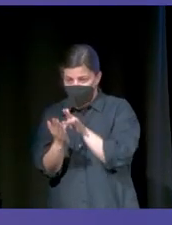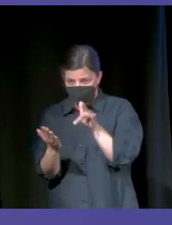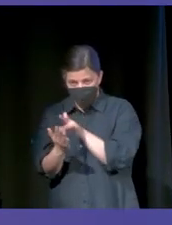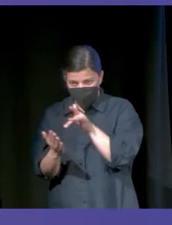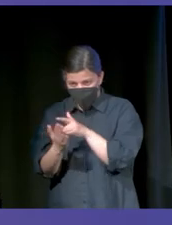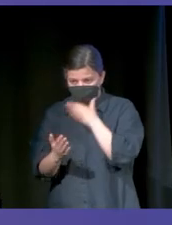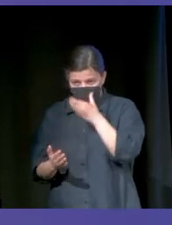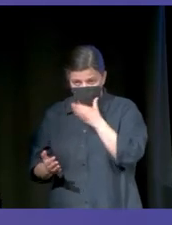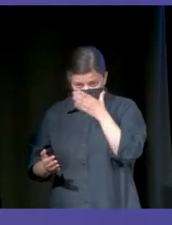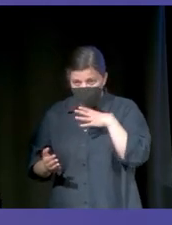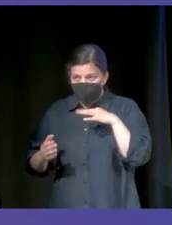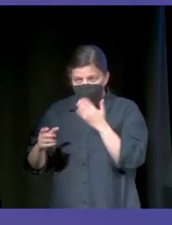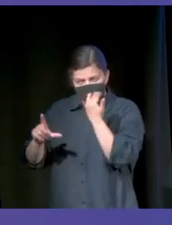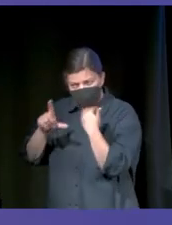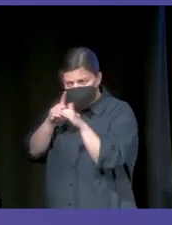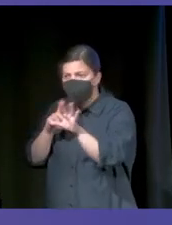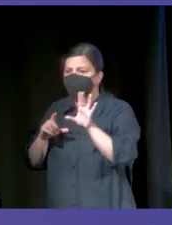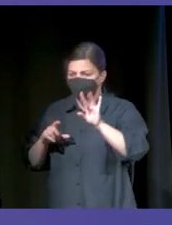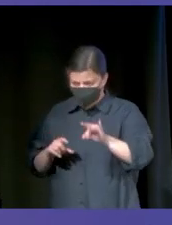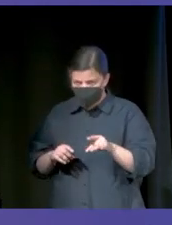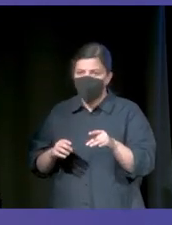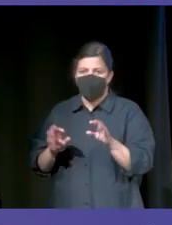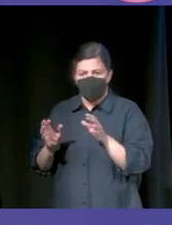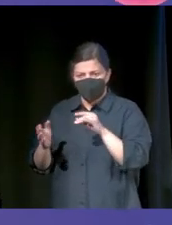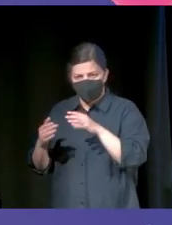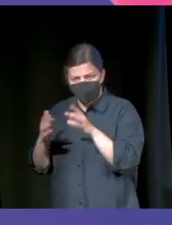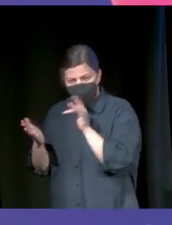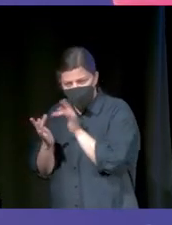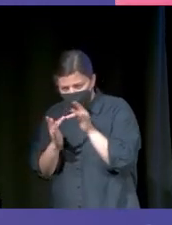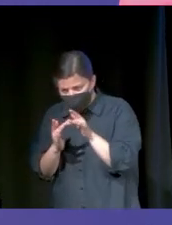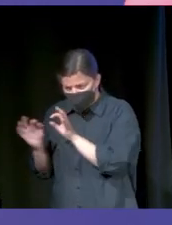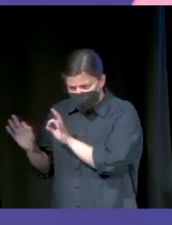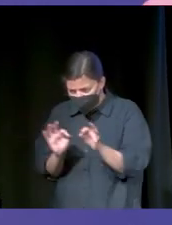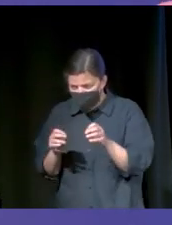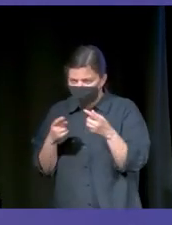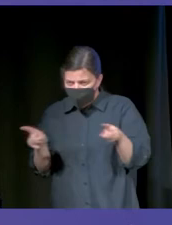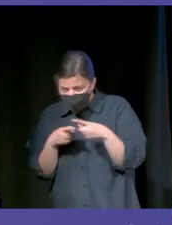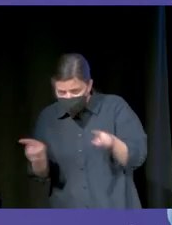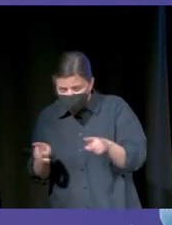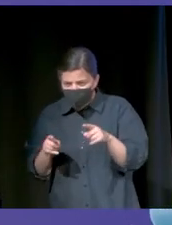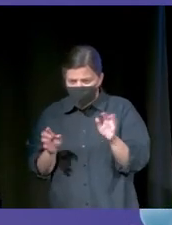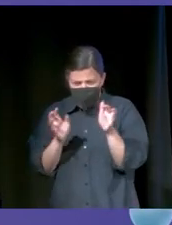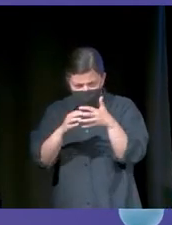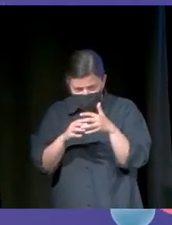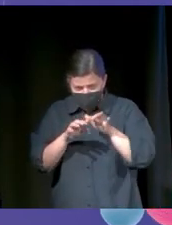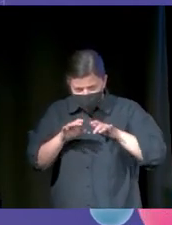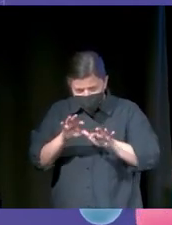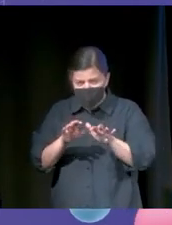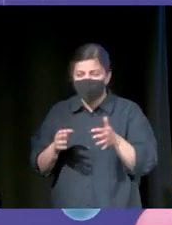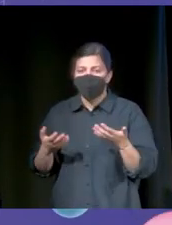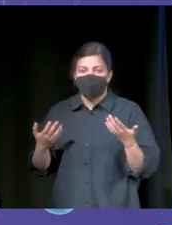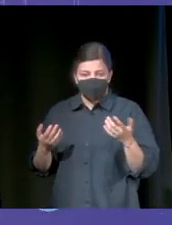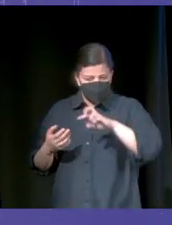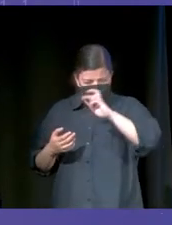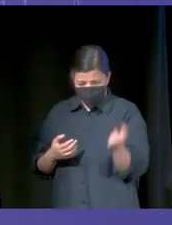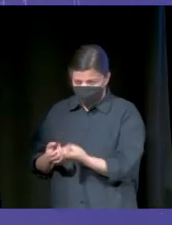usuario. ¿Servía para enviar e-mails? Sí. Para organizar contactos, para leer notas, para organizar música, escuchar música, navegar por internet y